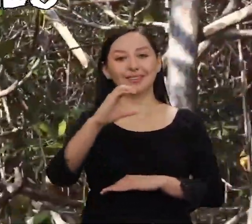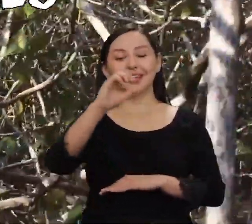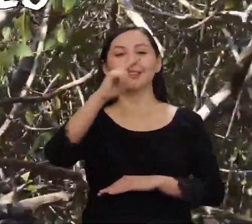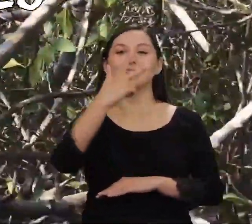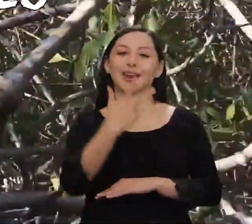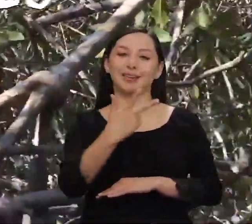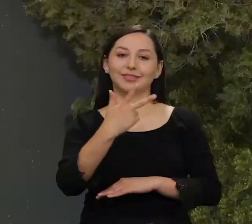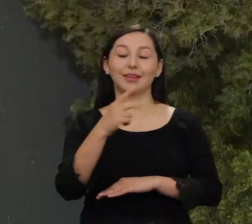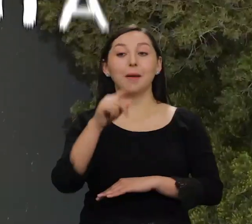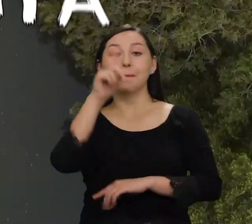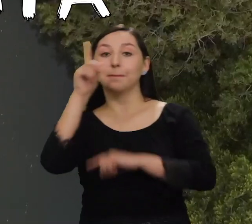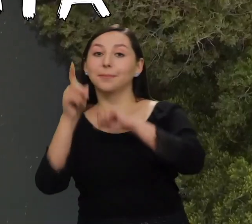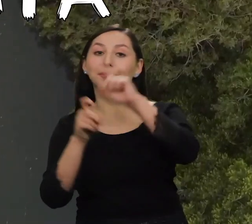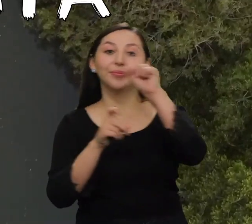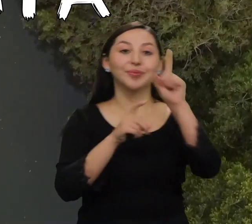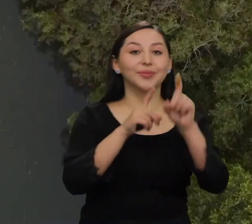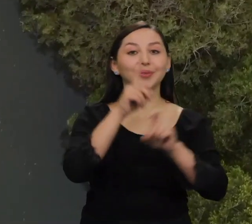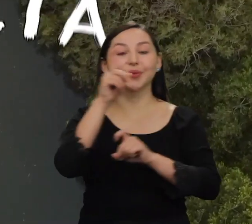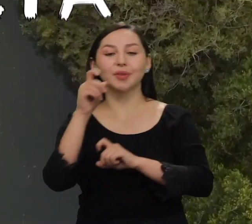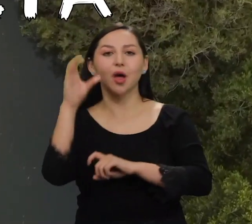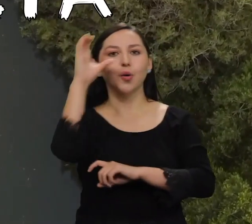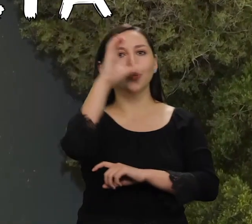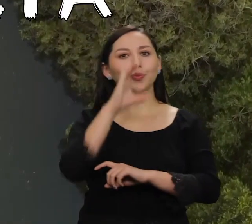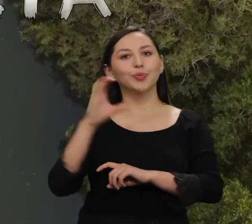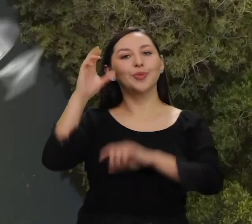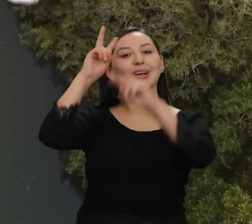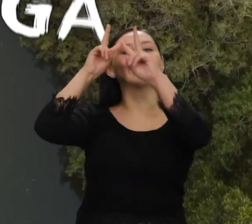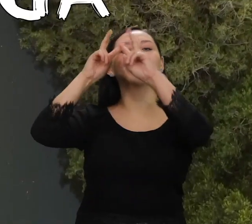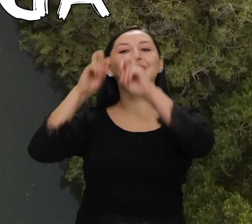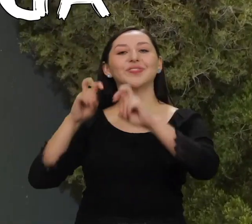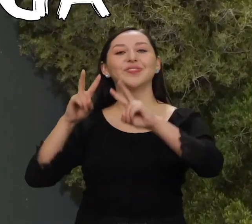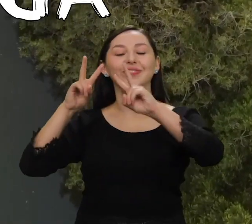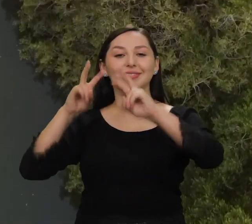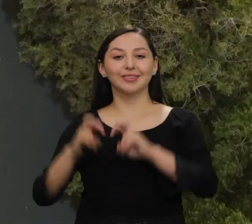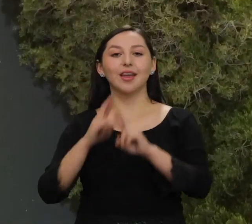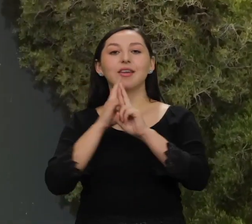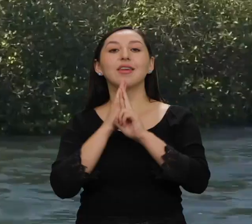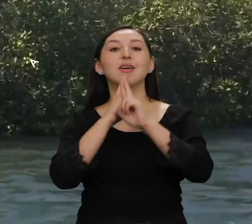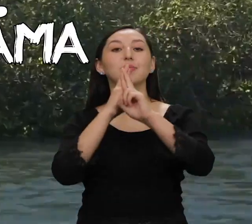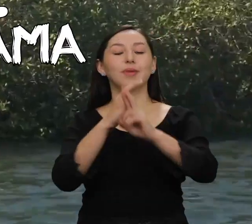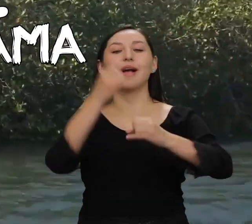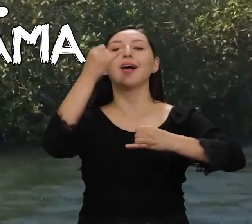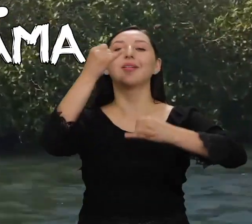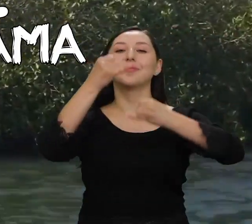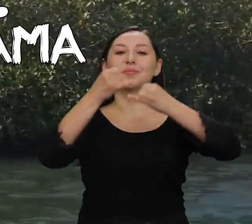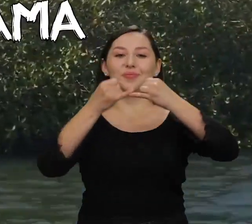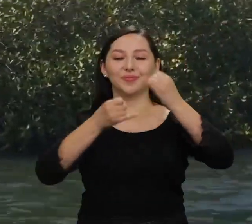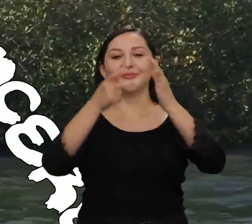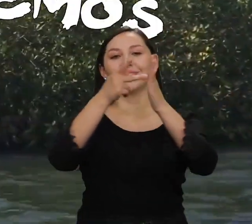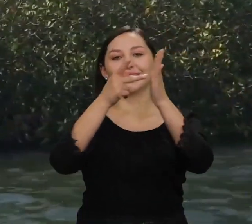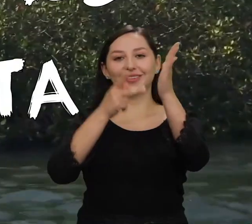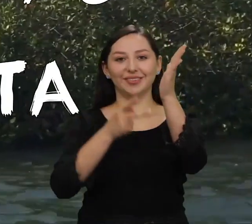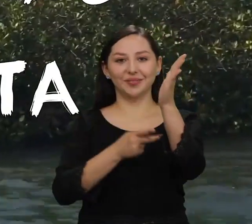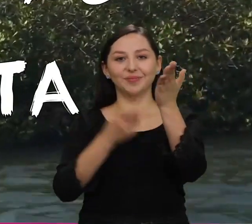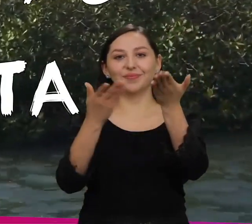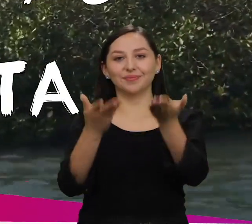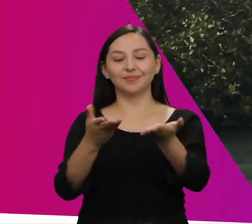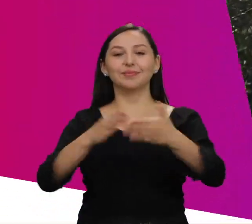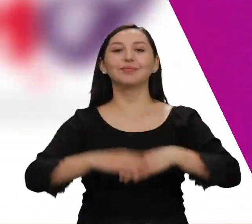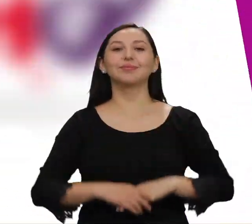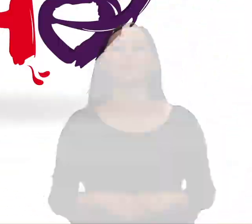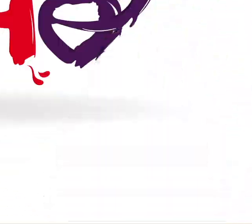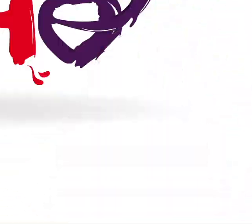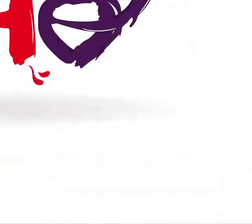3 Pregunta Consulta Investiga La respuesta la diremos al final del